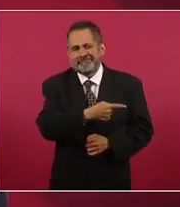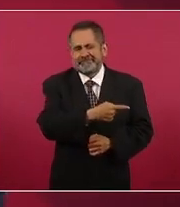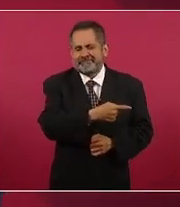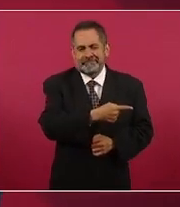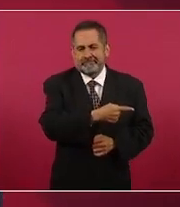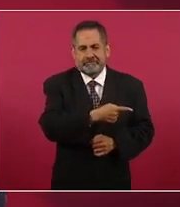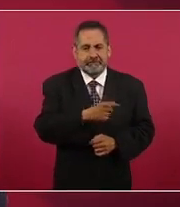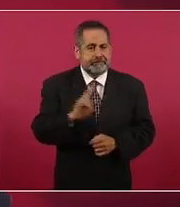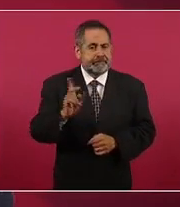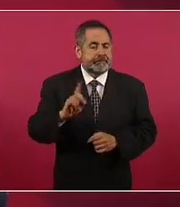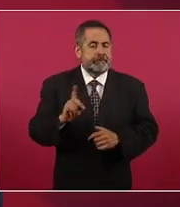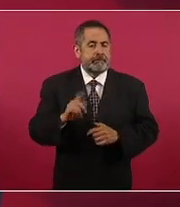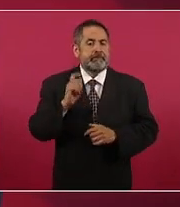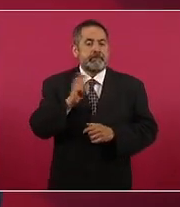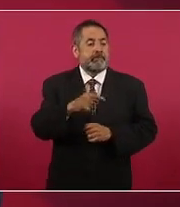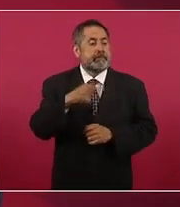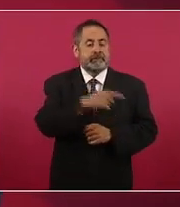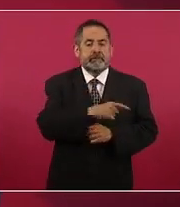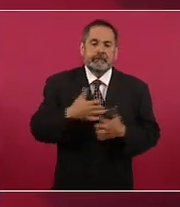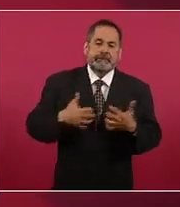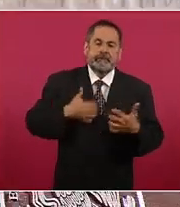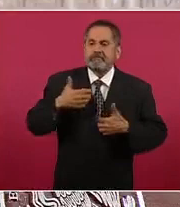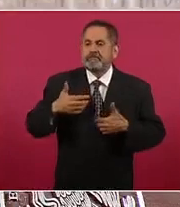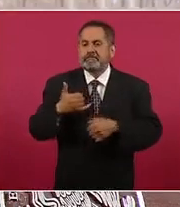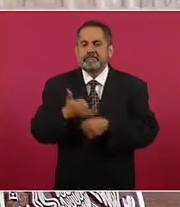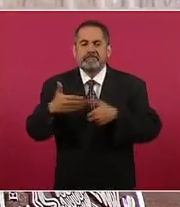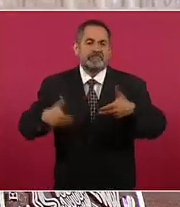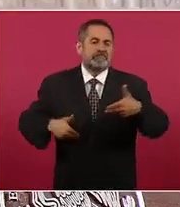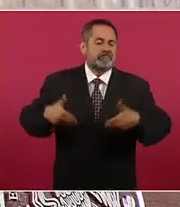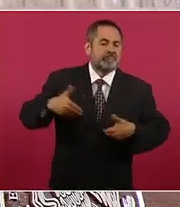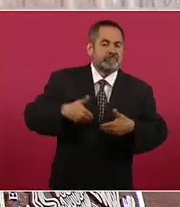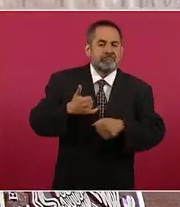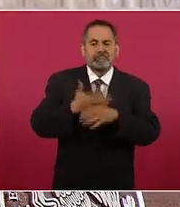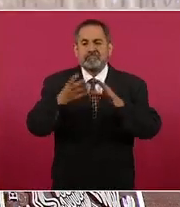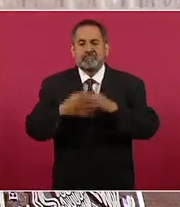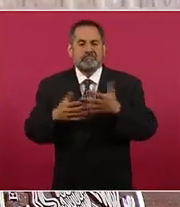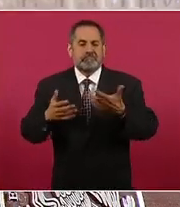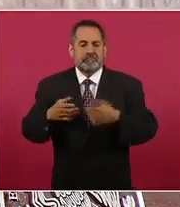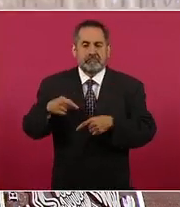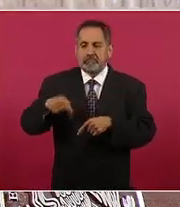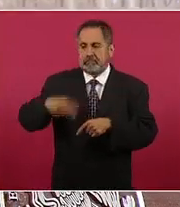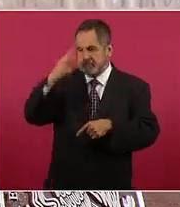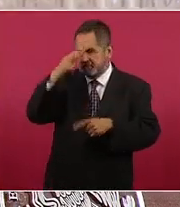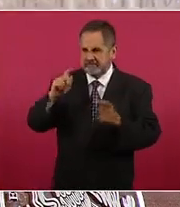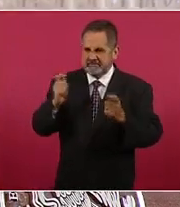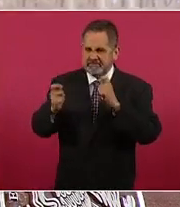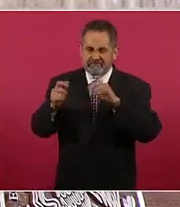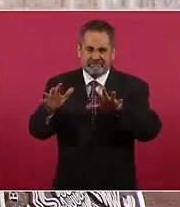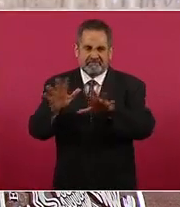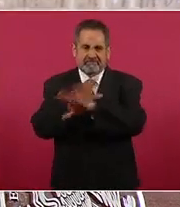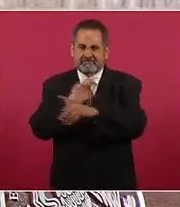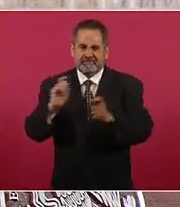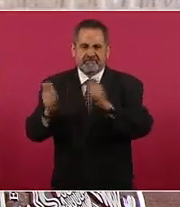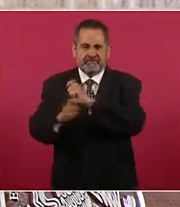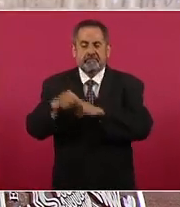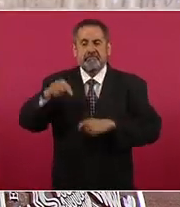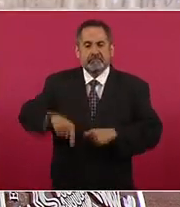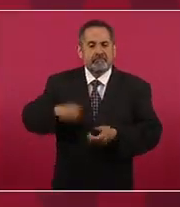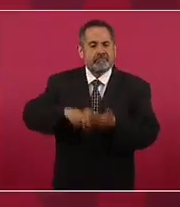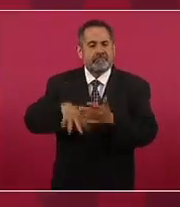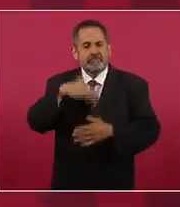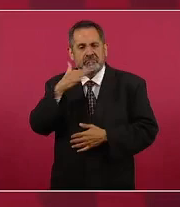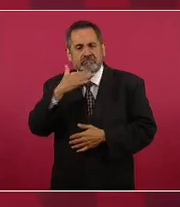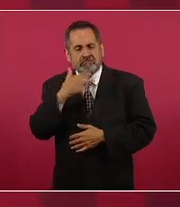lo que les molesta es que estemos llevando a cabo en México un cambio y que no se permita la corrupción